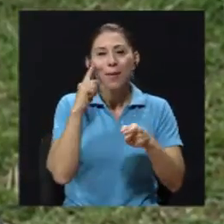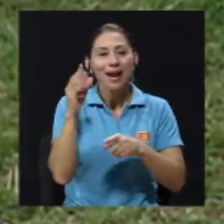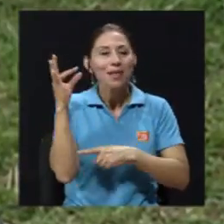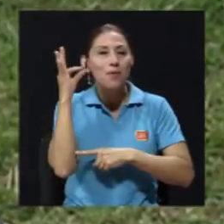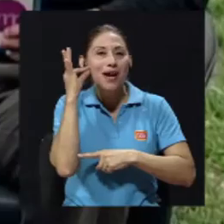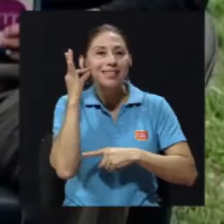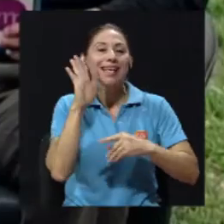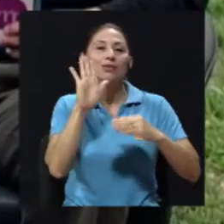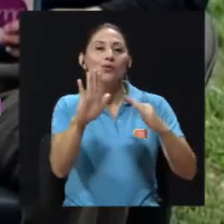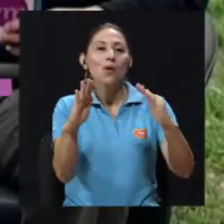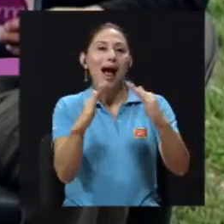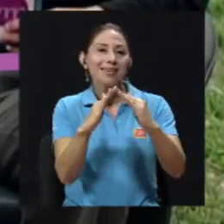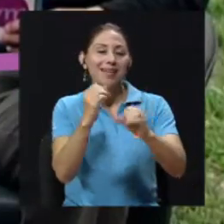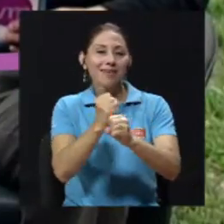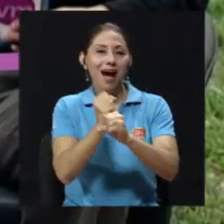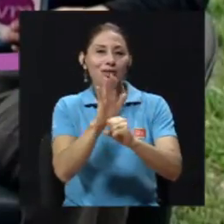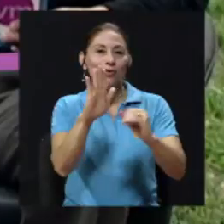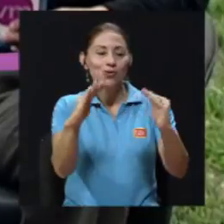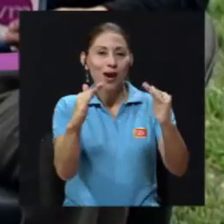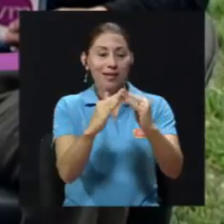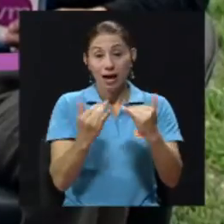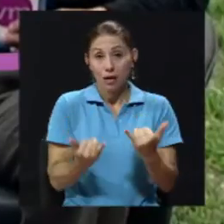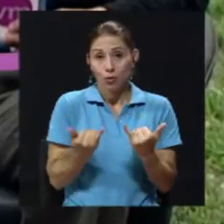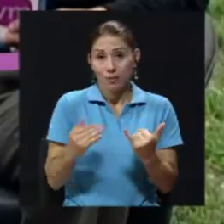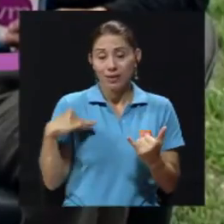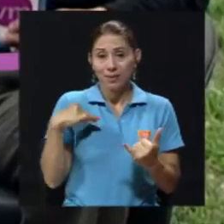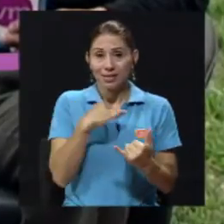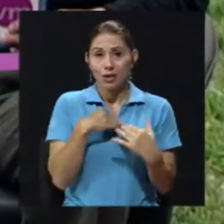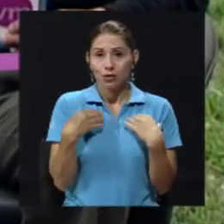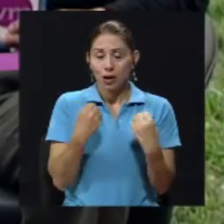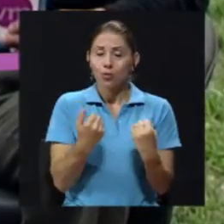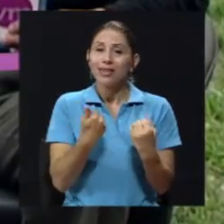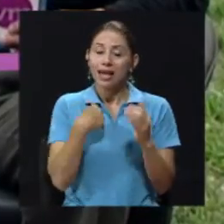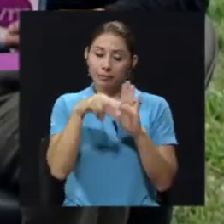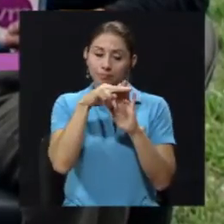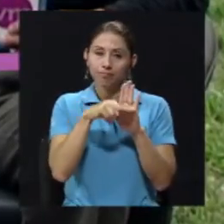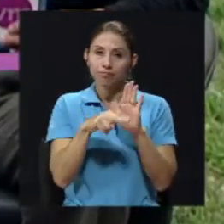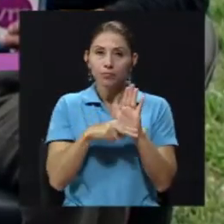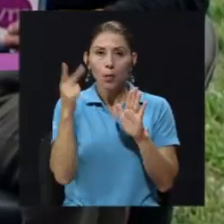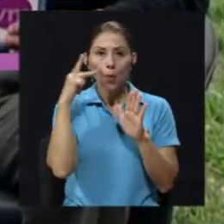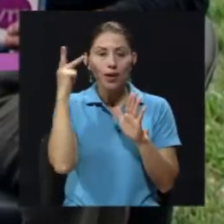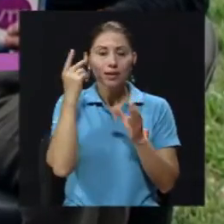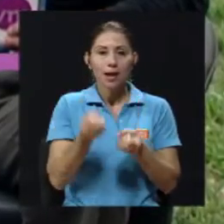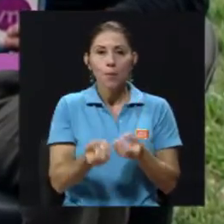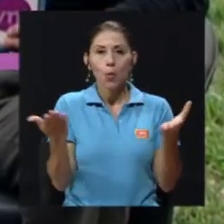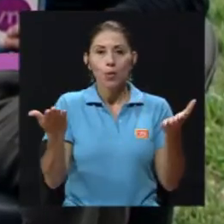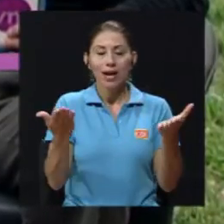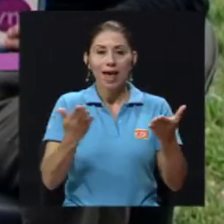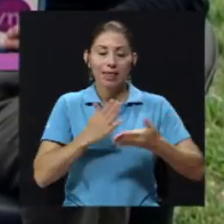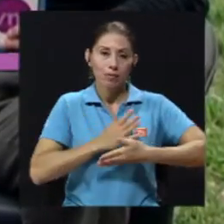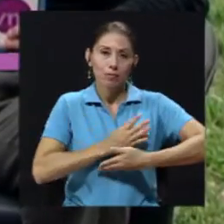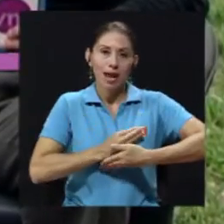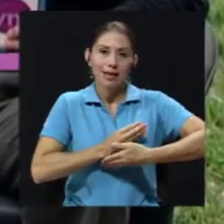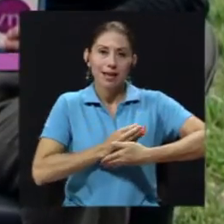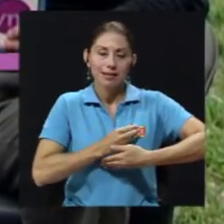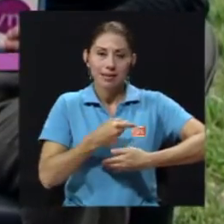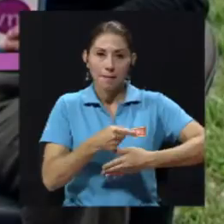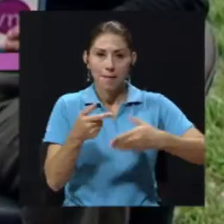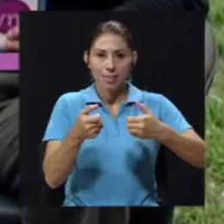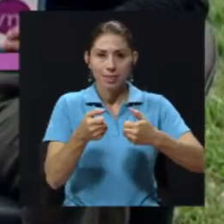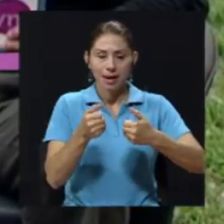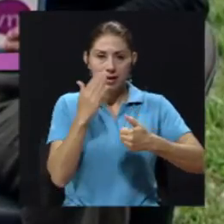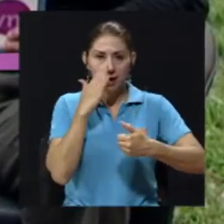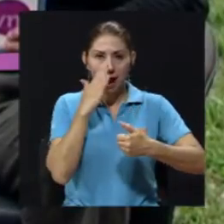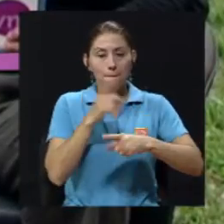en casa. Actualmente el Ministerio de Salud cuenta con una política pública de lactancia materna, sin embargo,